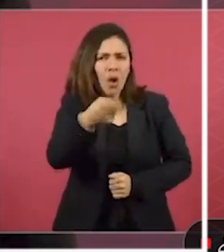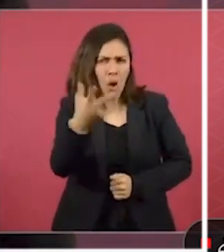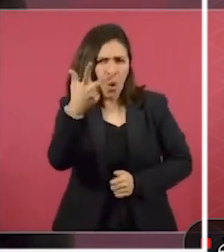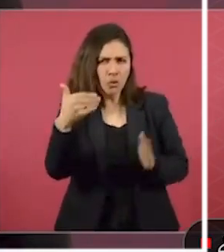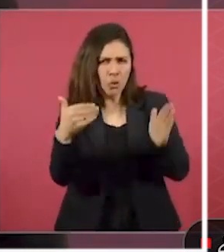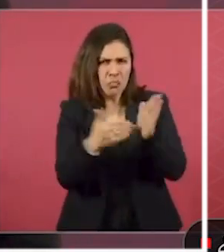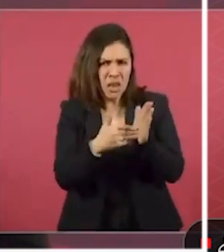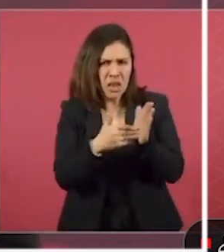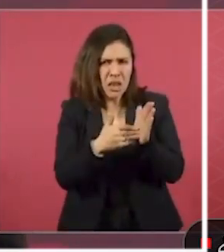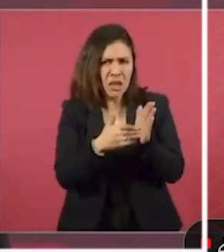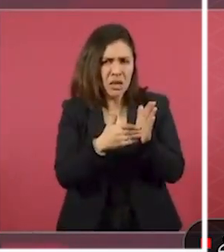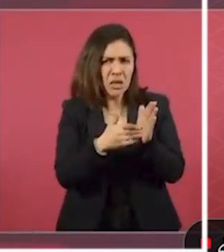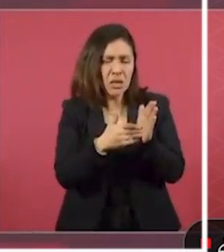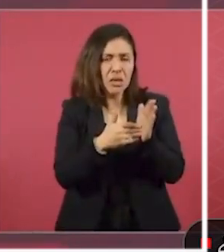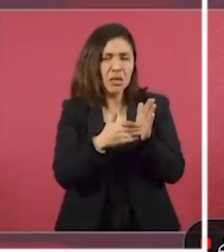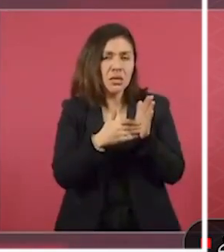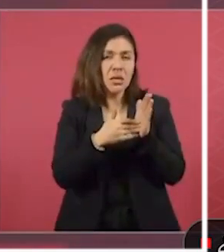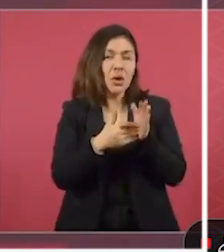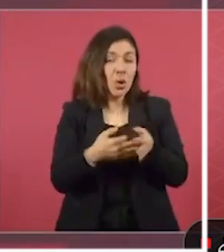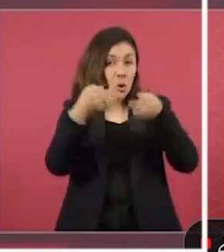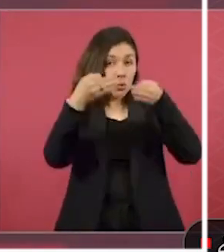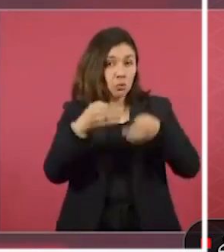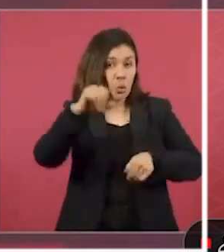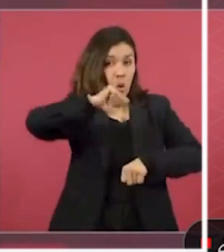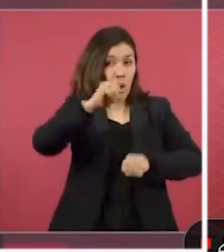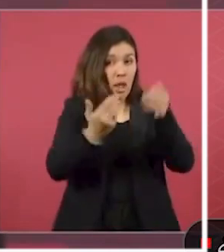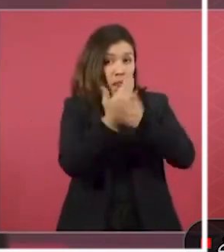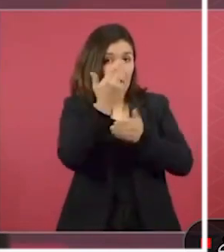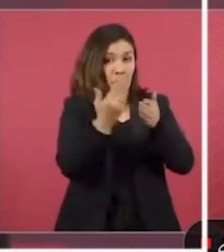no el informe de hoy